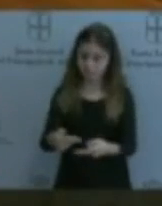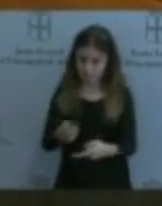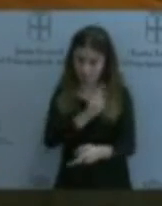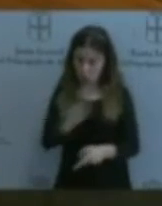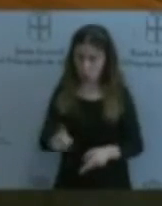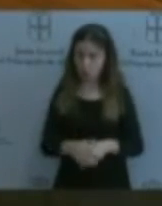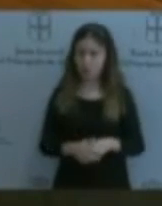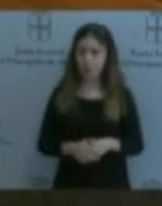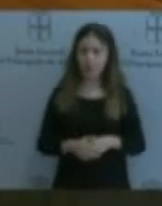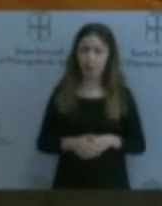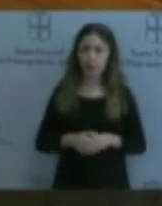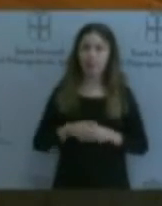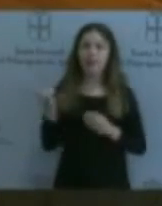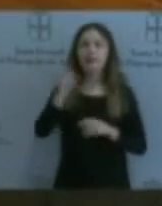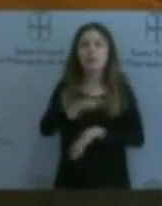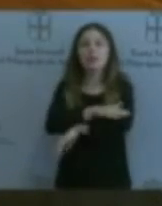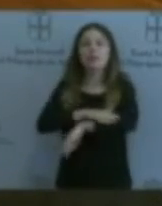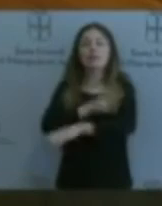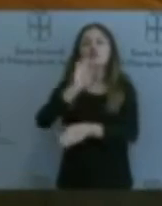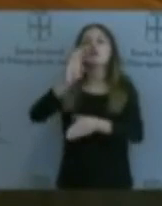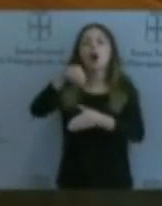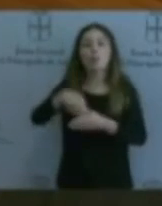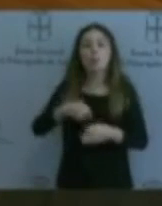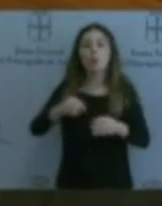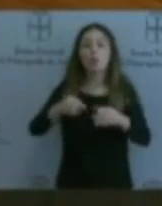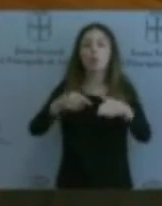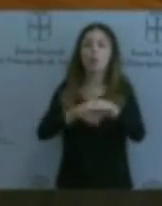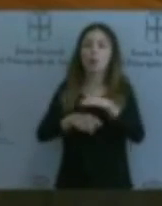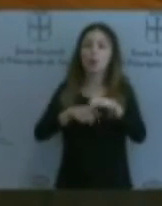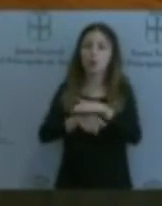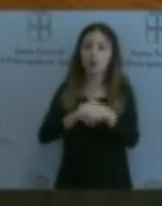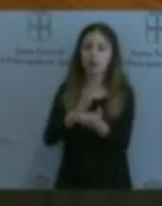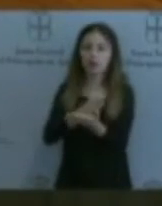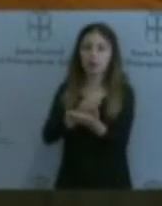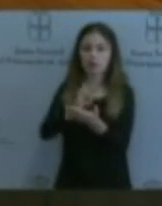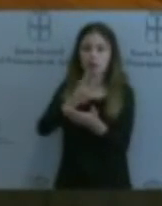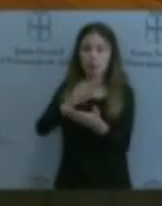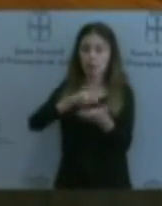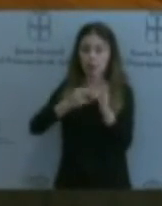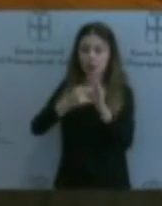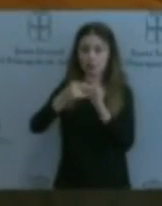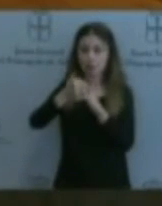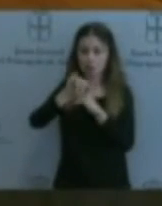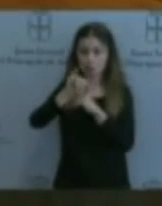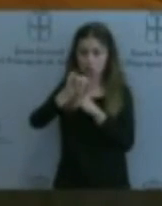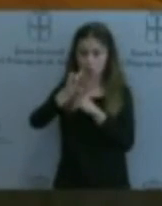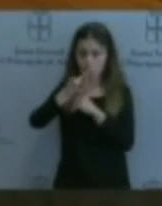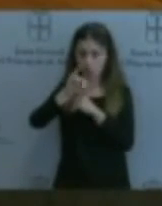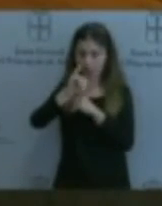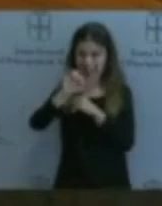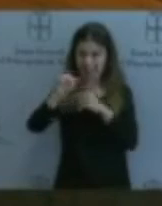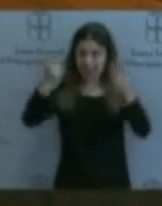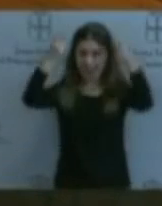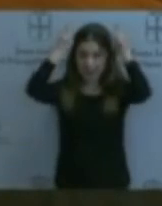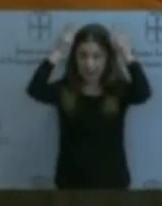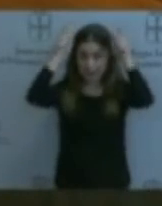en la operación de arbitraje del proyecto Roy Hill, que ha permitido, frente a la empresa Samsung, recuperar a Duro Felguera, a finales de 2019, más de